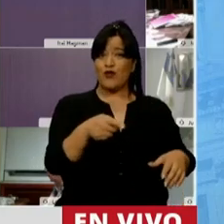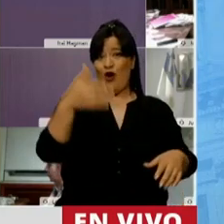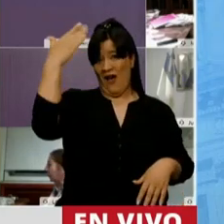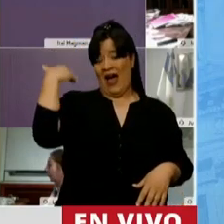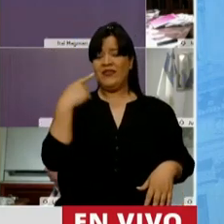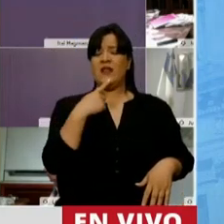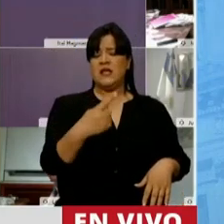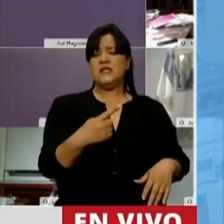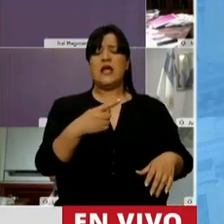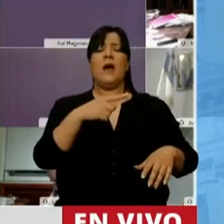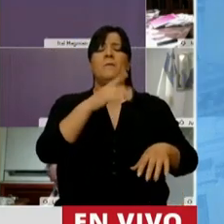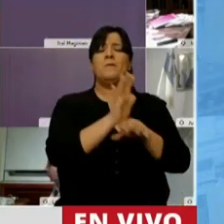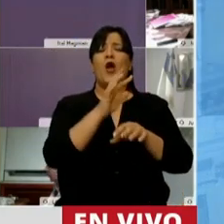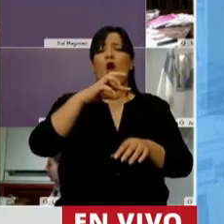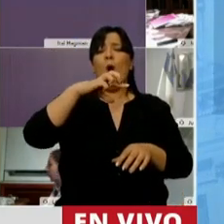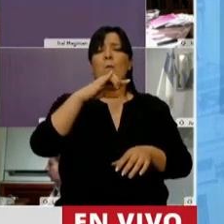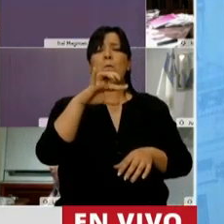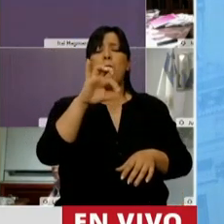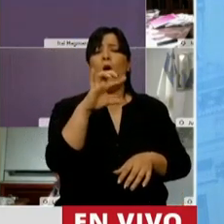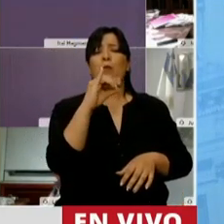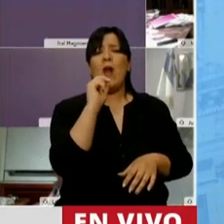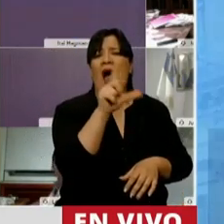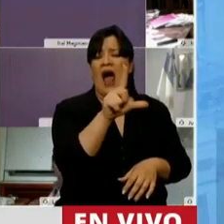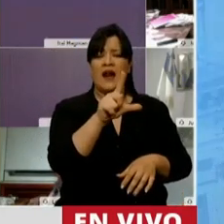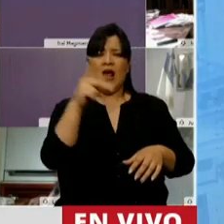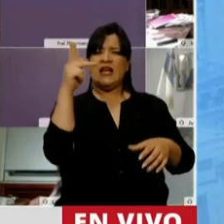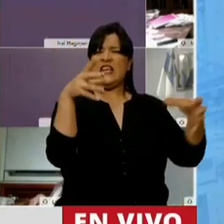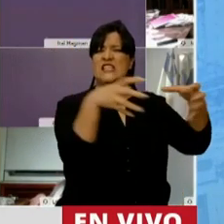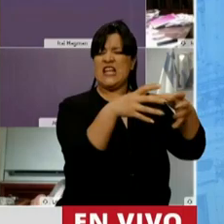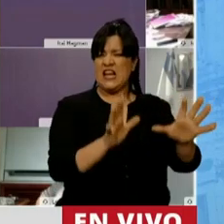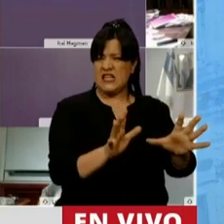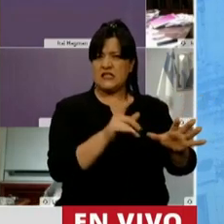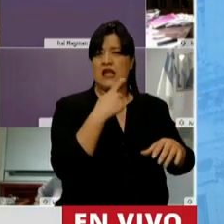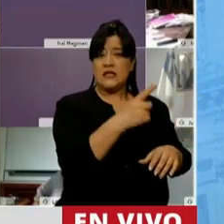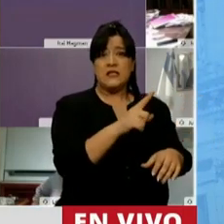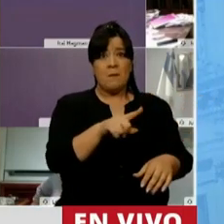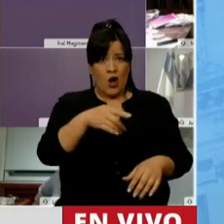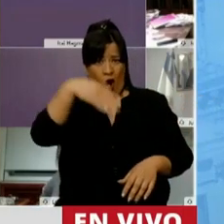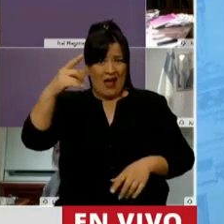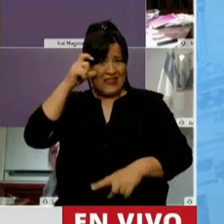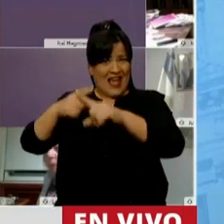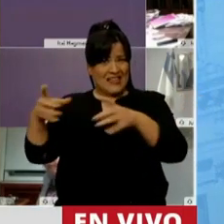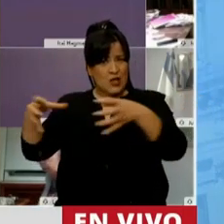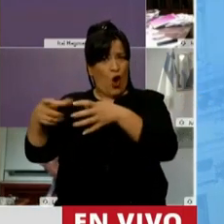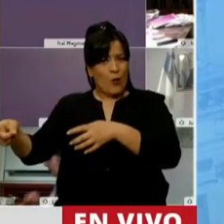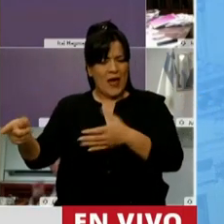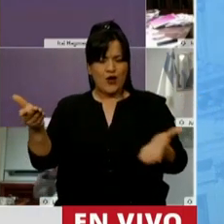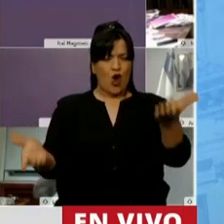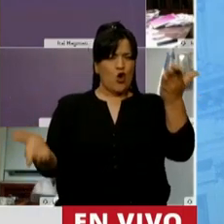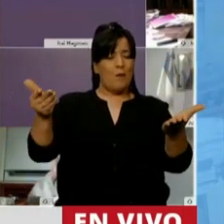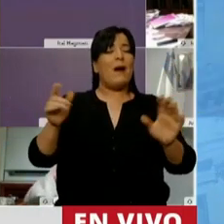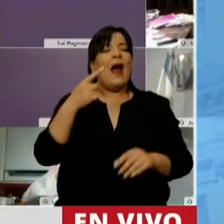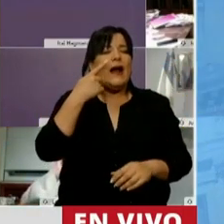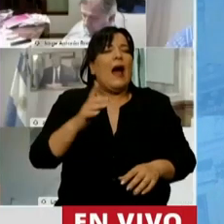populistas, populares, kirchneristas, frente a los gobiernos que ellos tenían y de los que han gobernado.